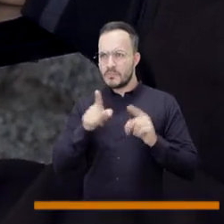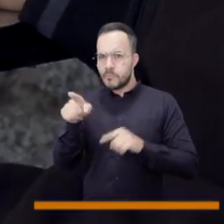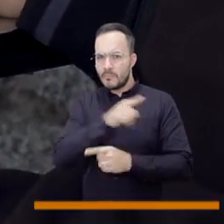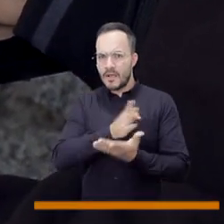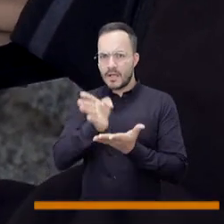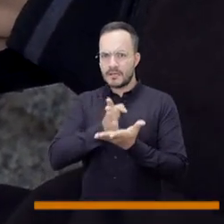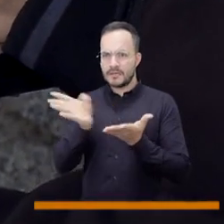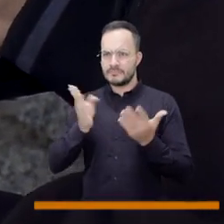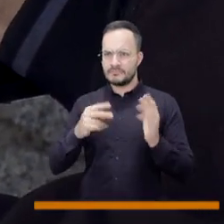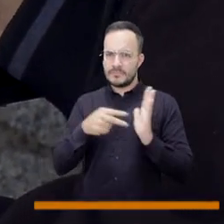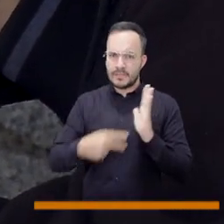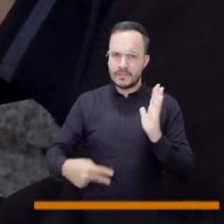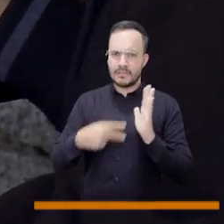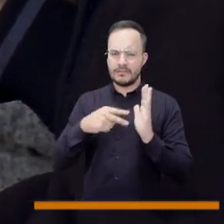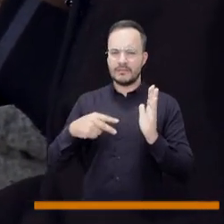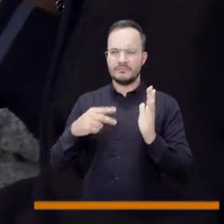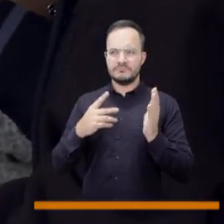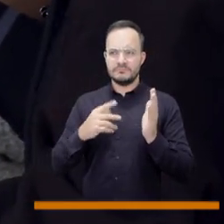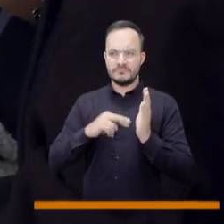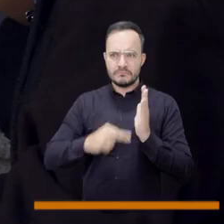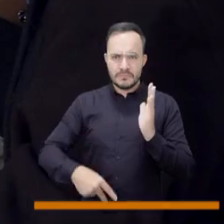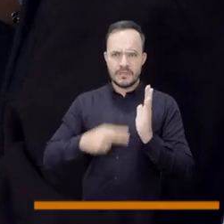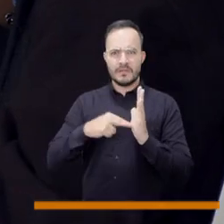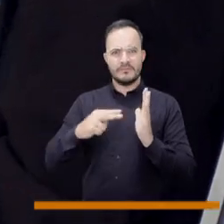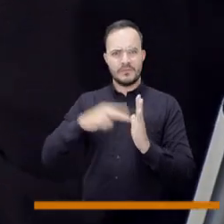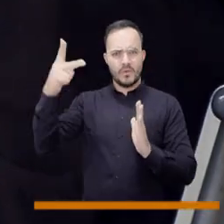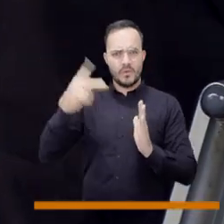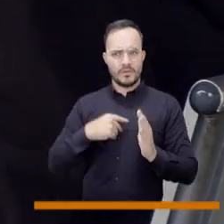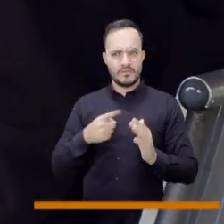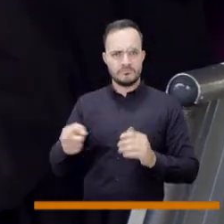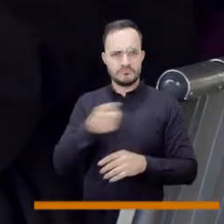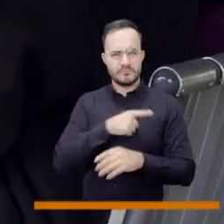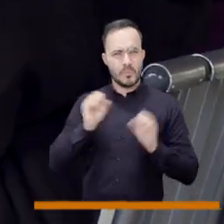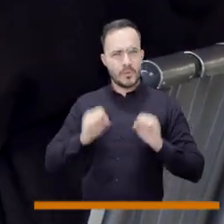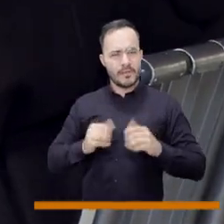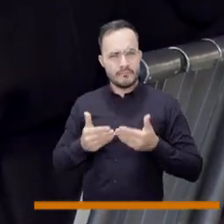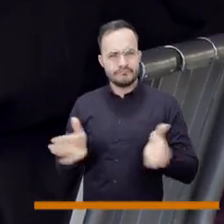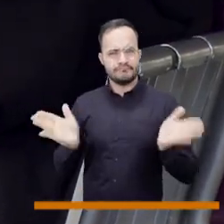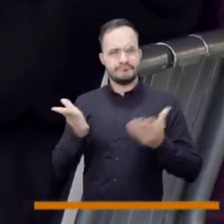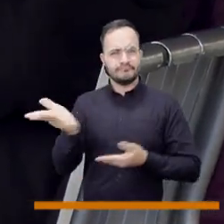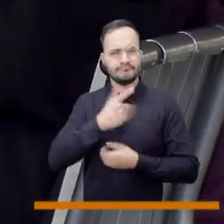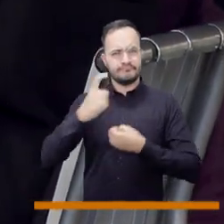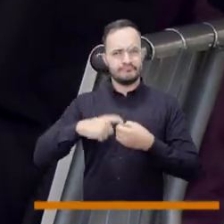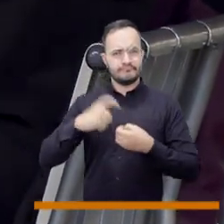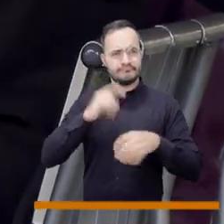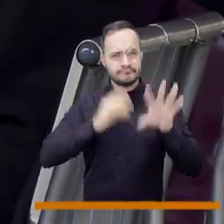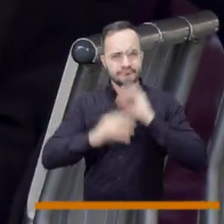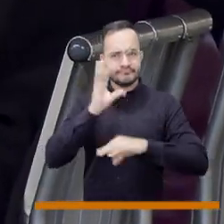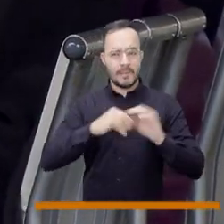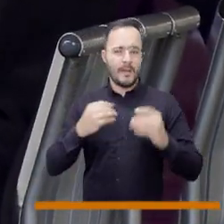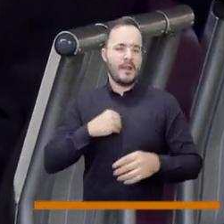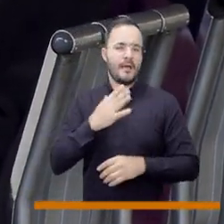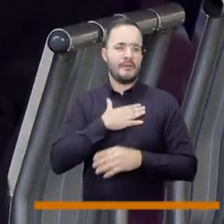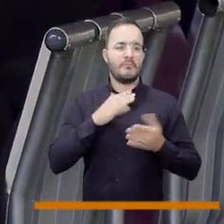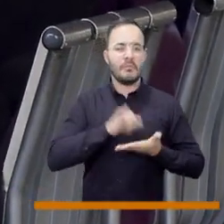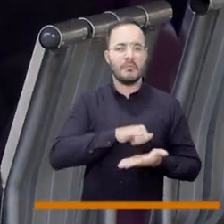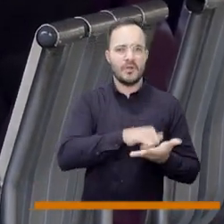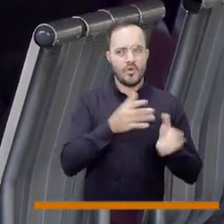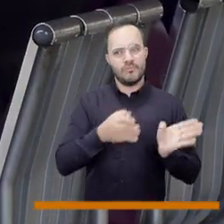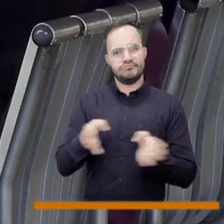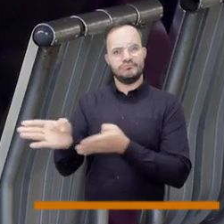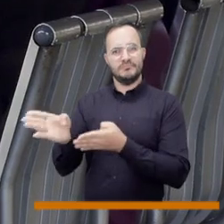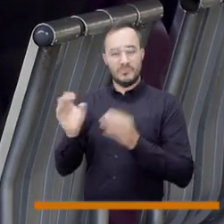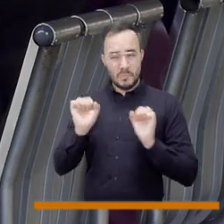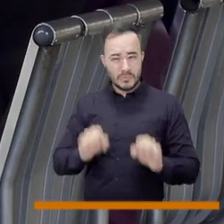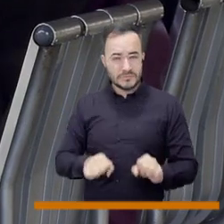con carreras media técnicas, tecnológicas y otros modelos de participación social de estos jóvenes. Algo